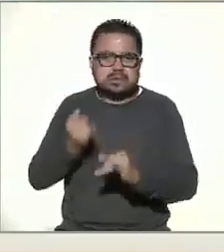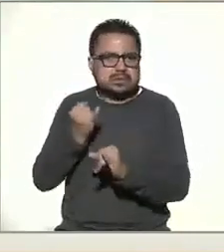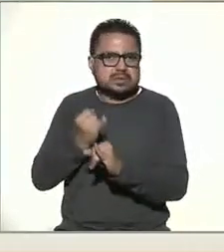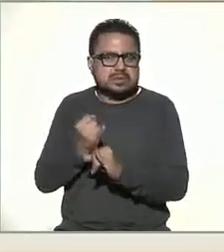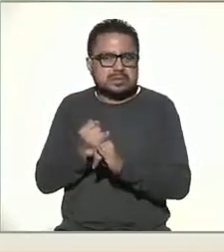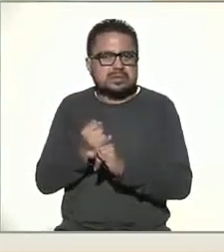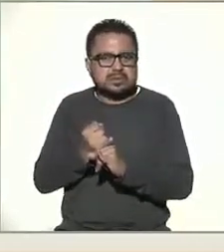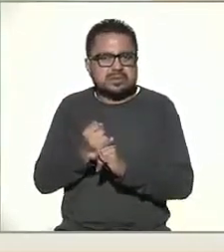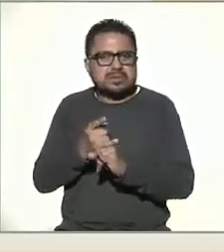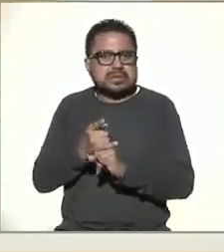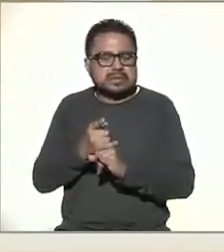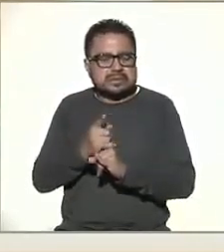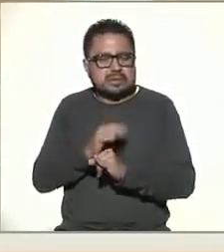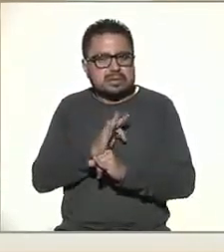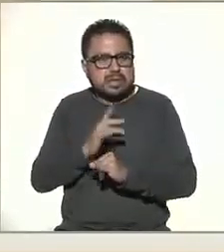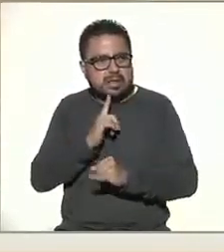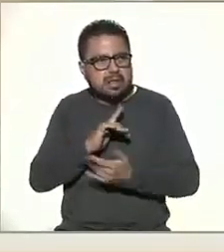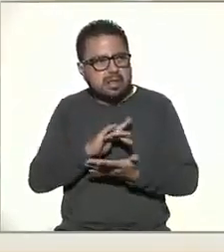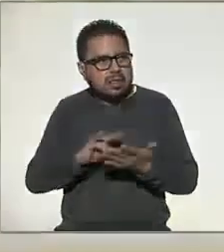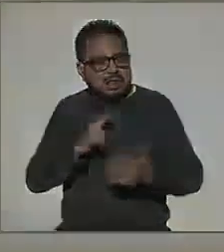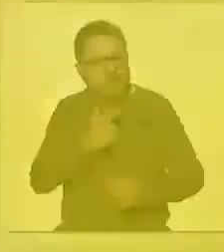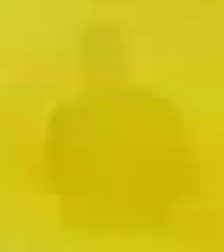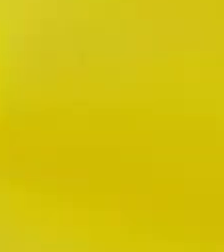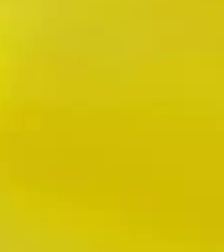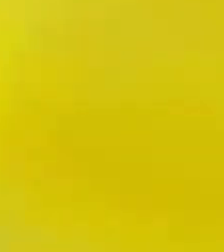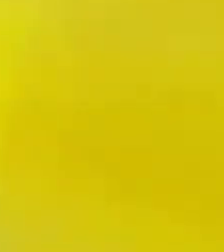dejan una huella digital